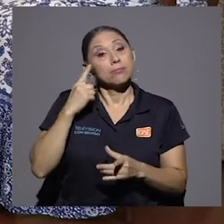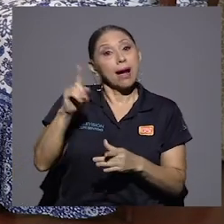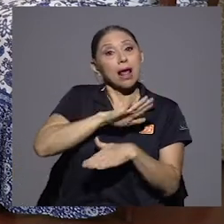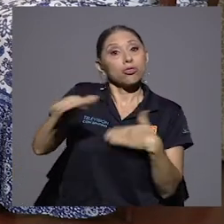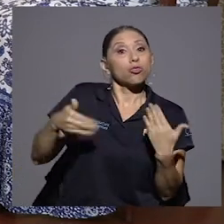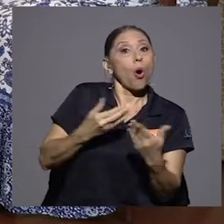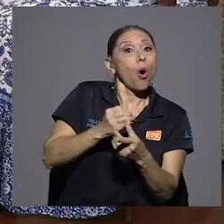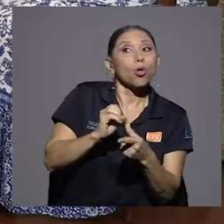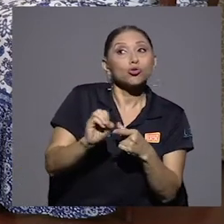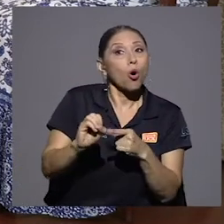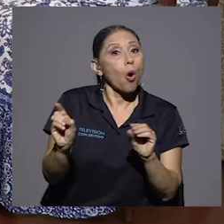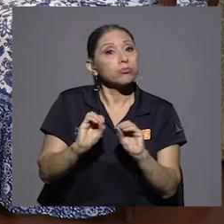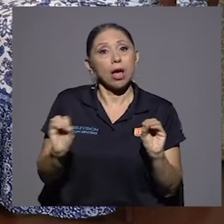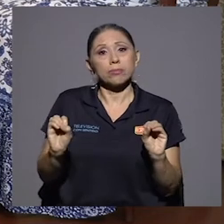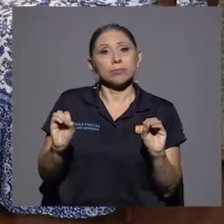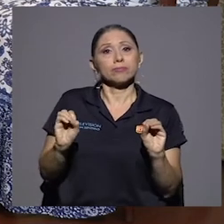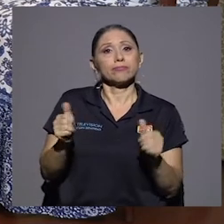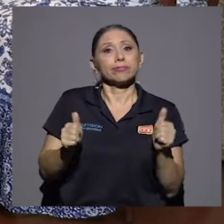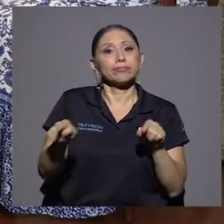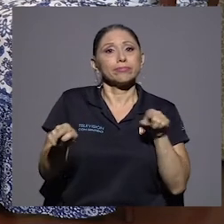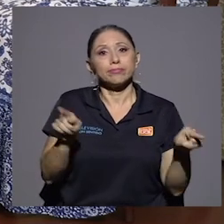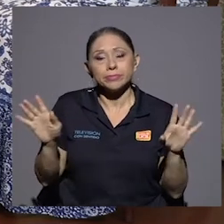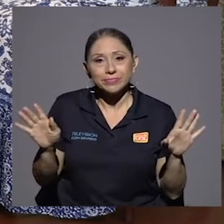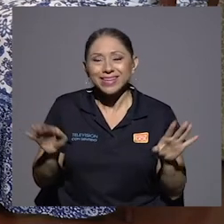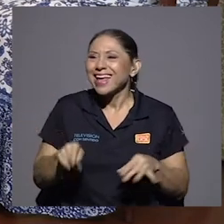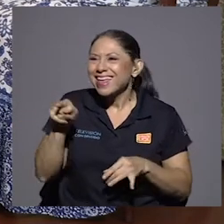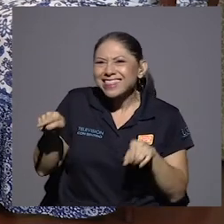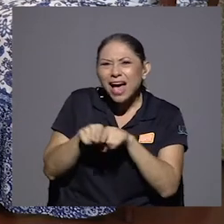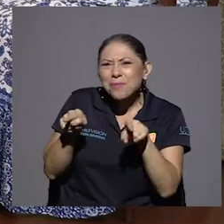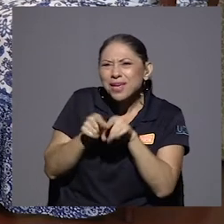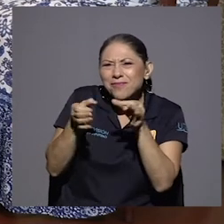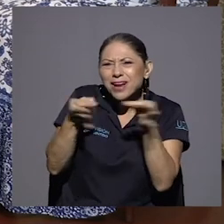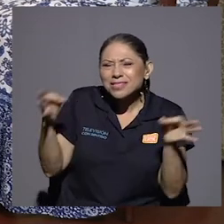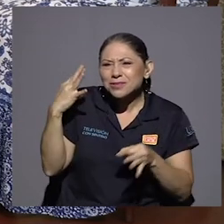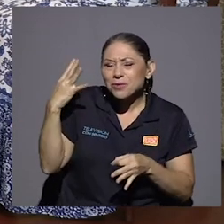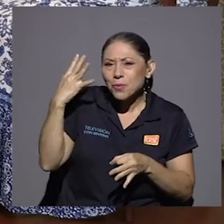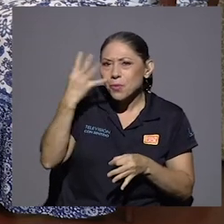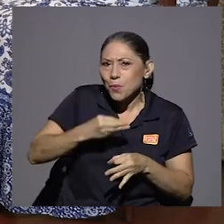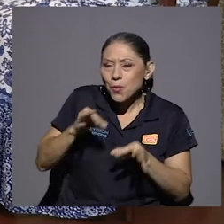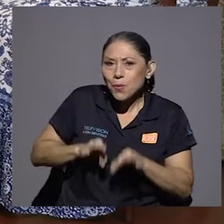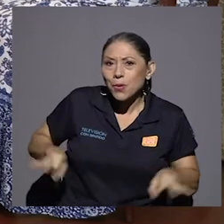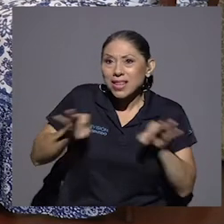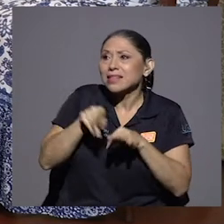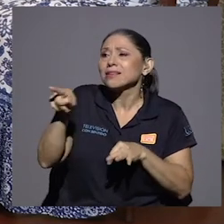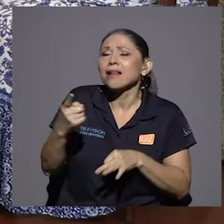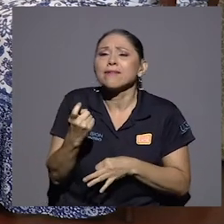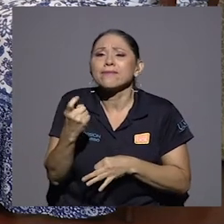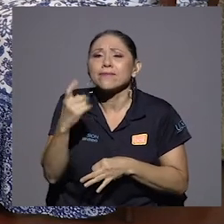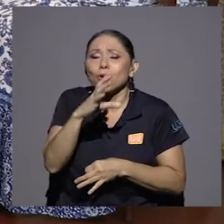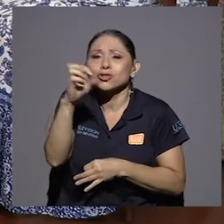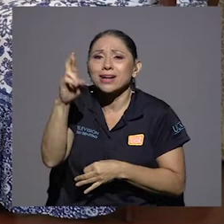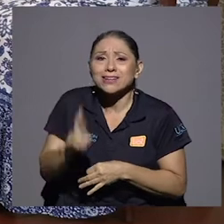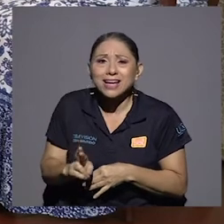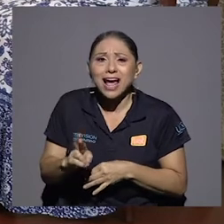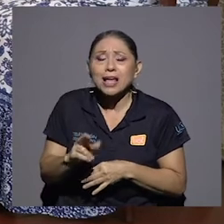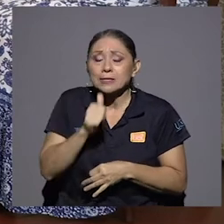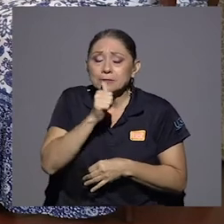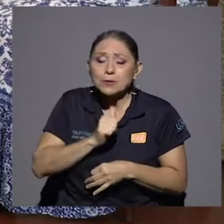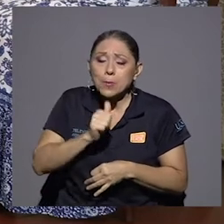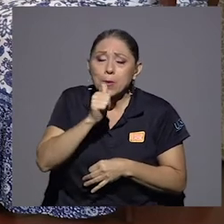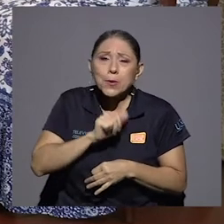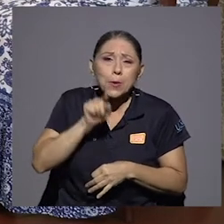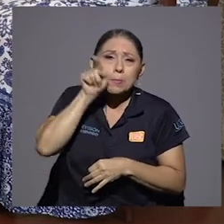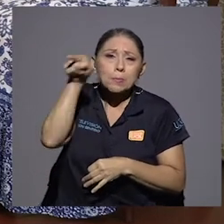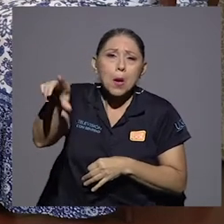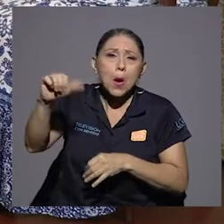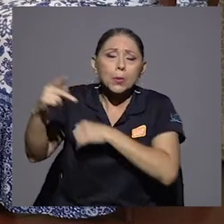frases, que son testimoniales muy importantes, dice, él añoraba a Costa Rica, soportó el exilio con valor, pese a la pobreza.